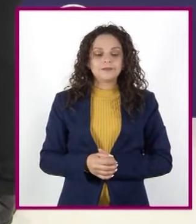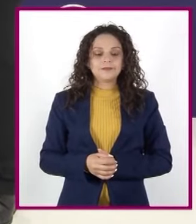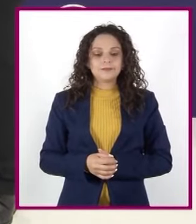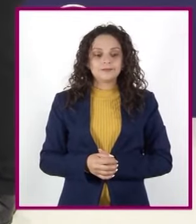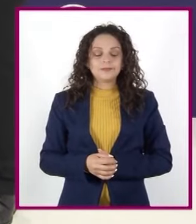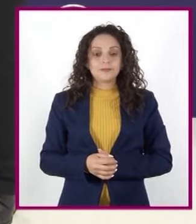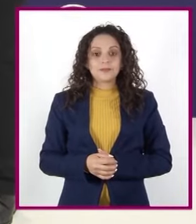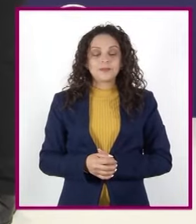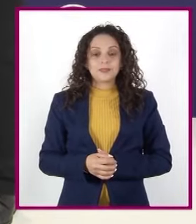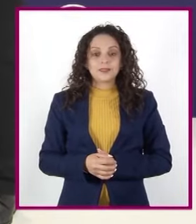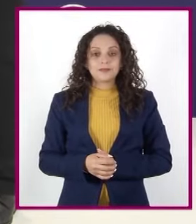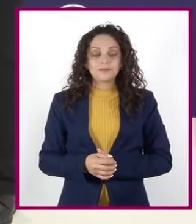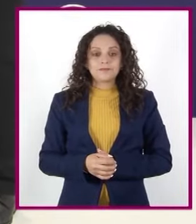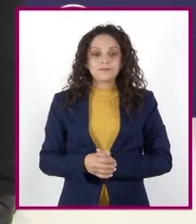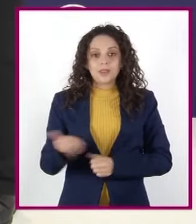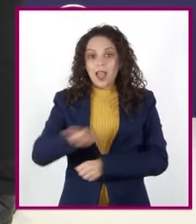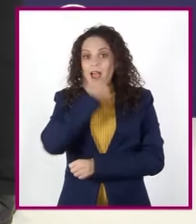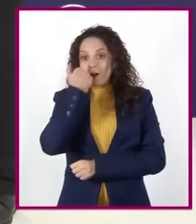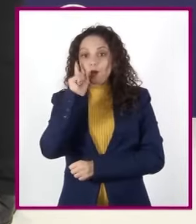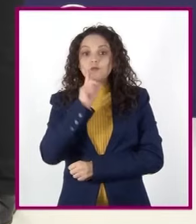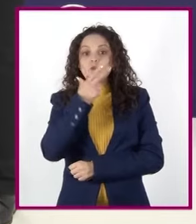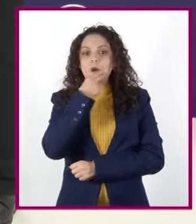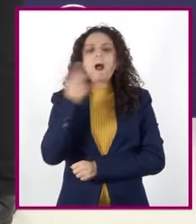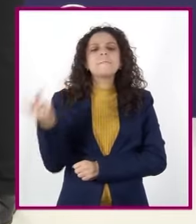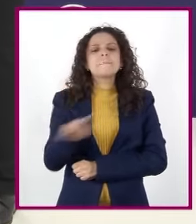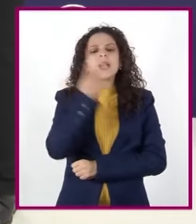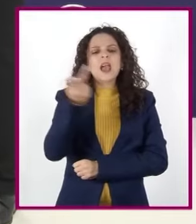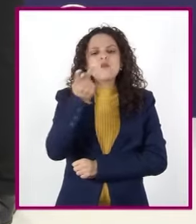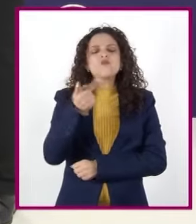Preguntan nuestras alumnas y alumnos.